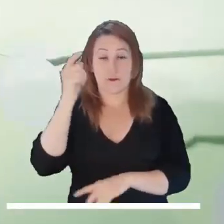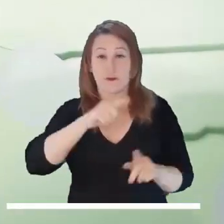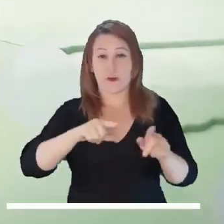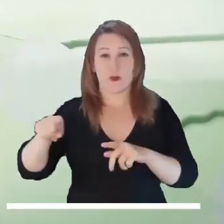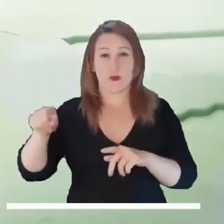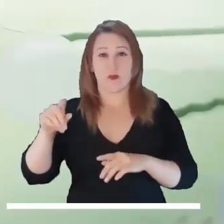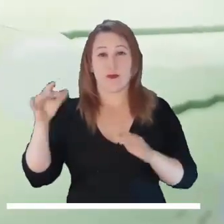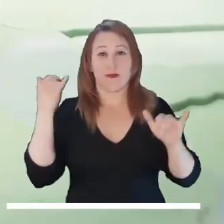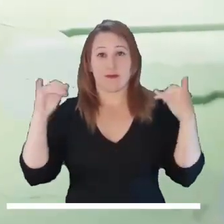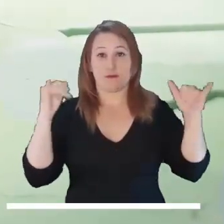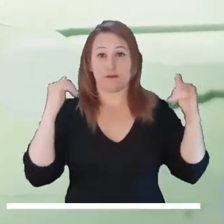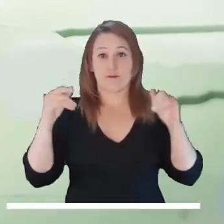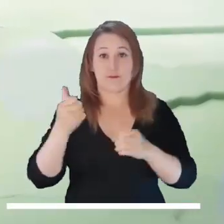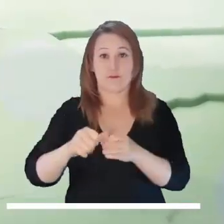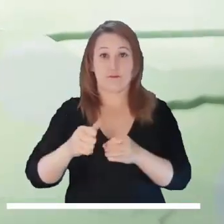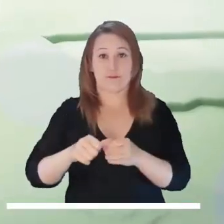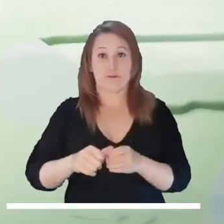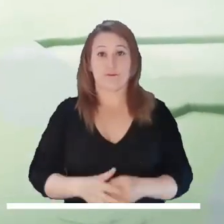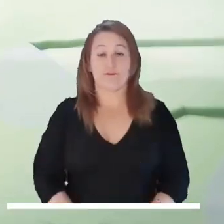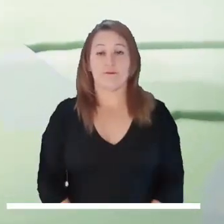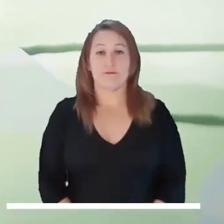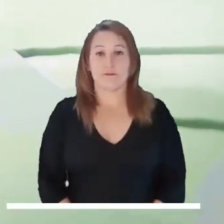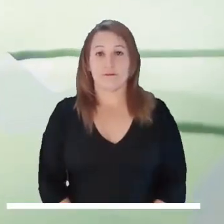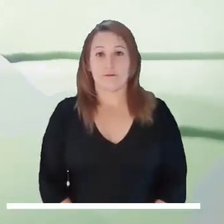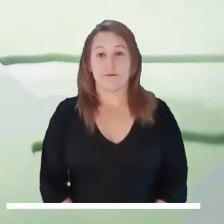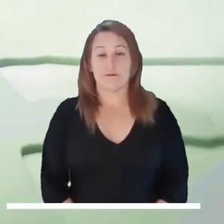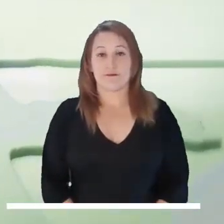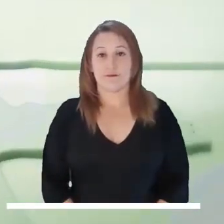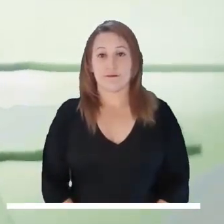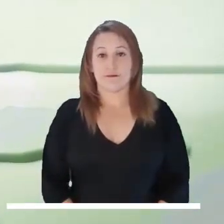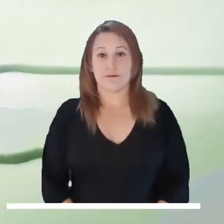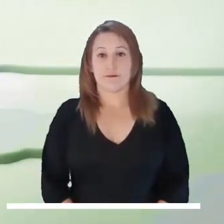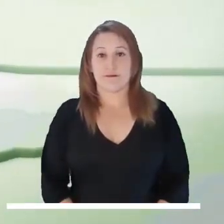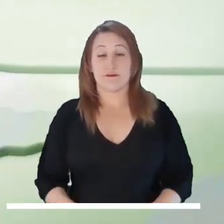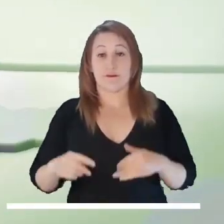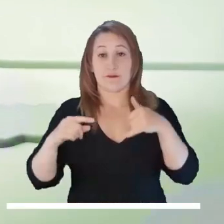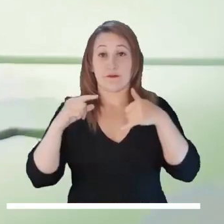de Bichada, Occidente de Meta y en algunas zonas de Casanare y de Arauca.